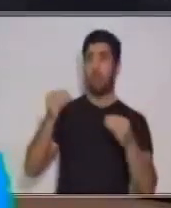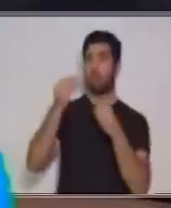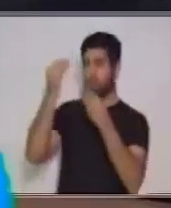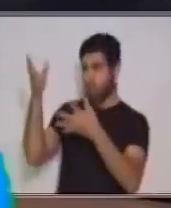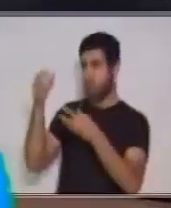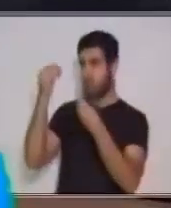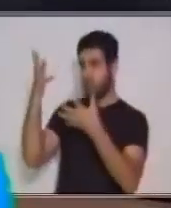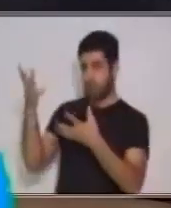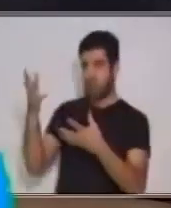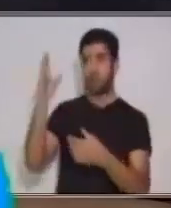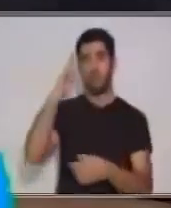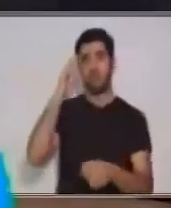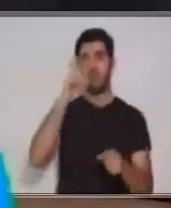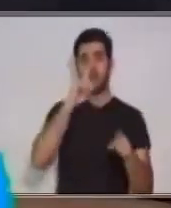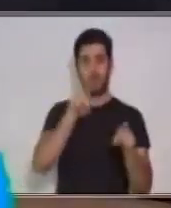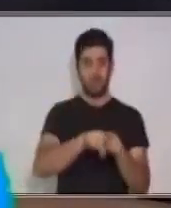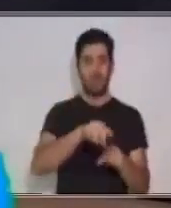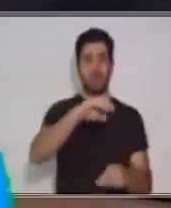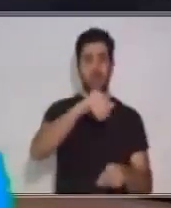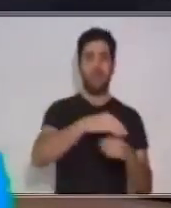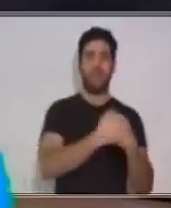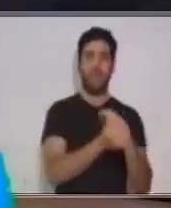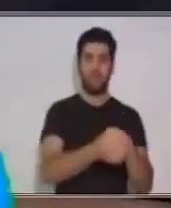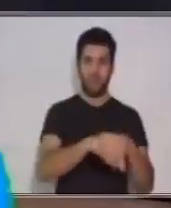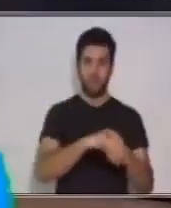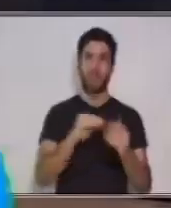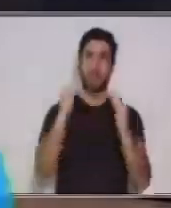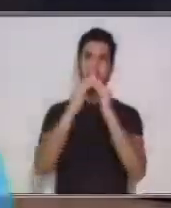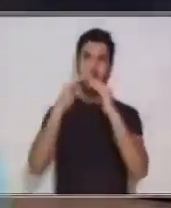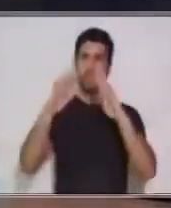Te recuerdo, lávate las manos constantemente y quédate en casa.